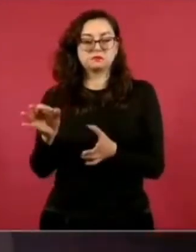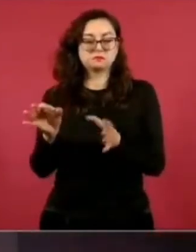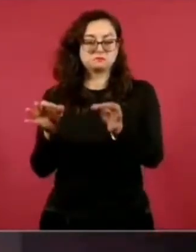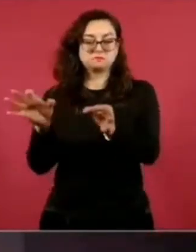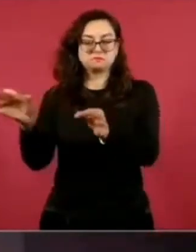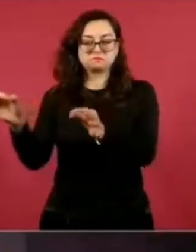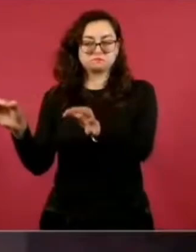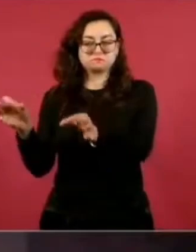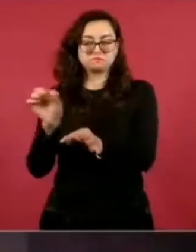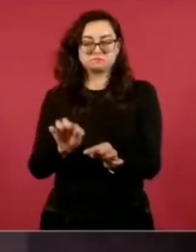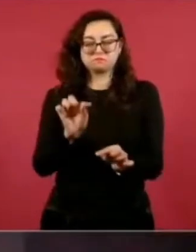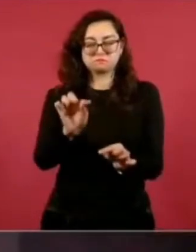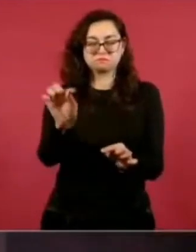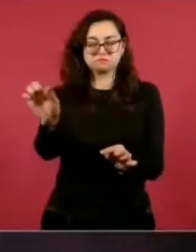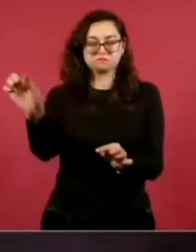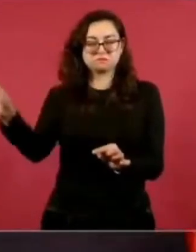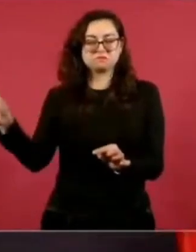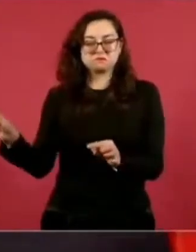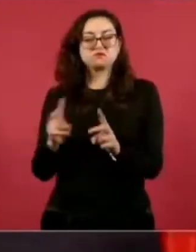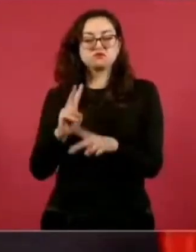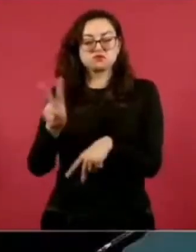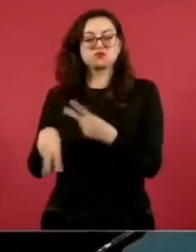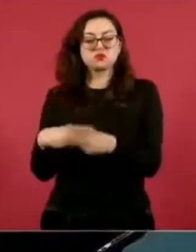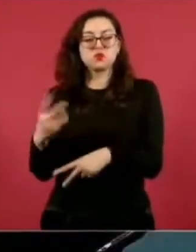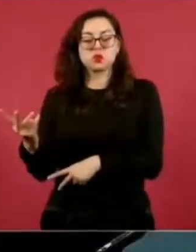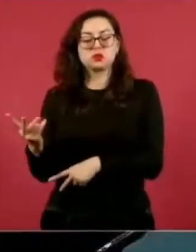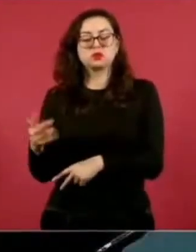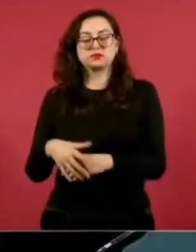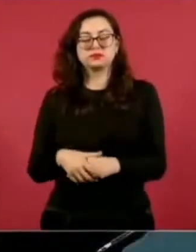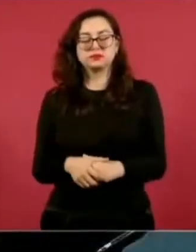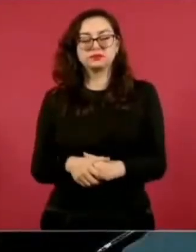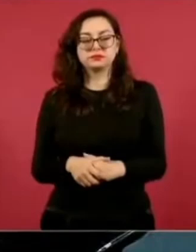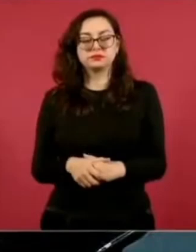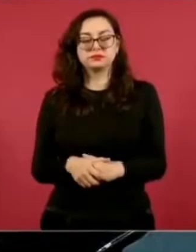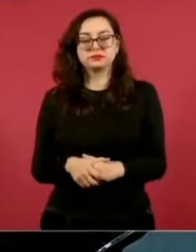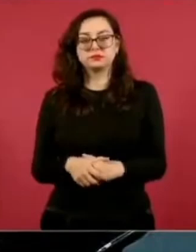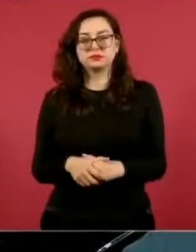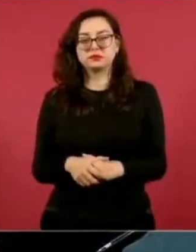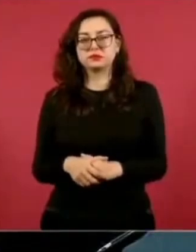creo que a Tamazunchale, vamos a estar en medio.